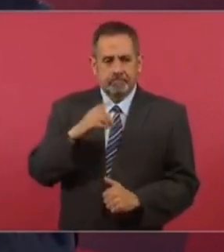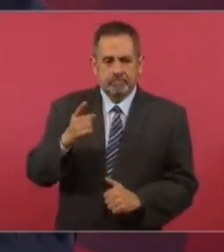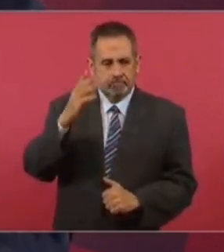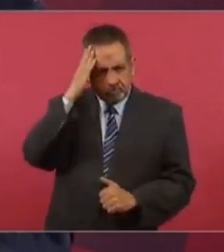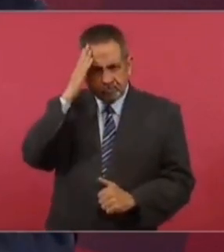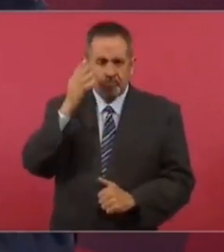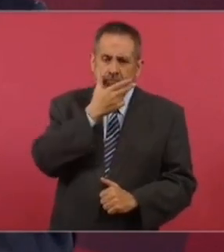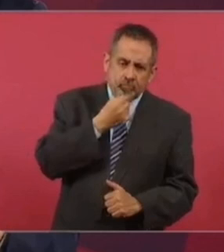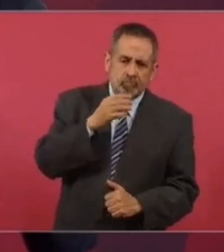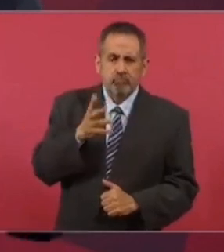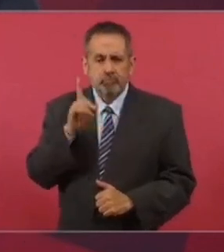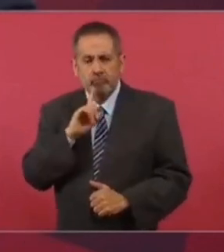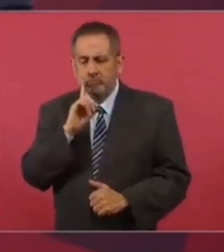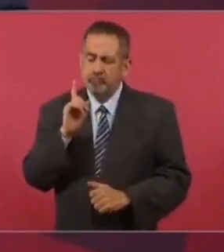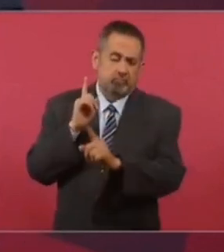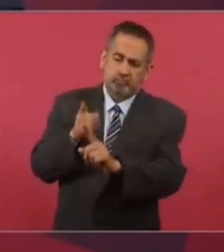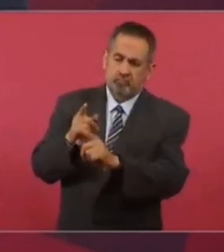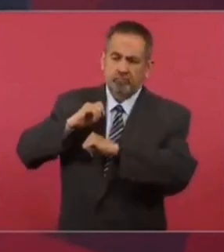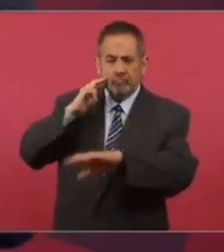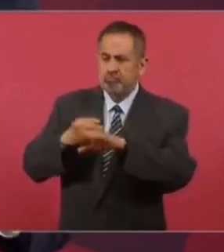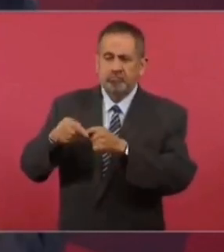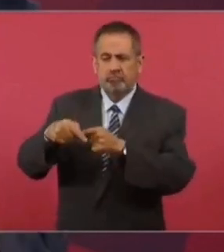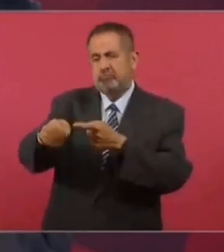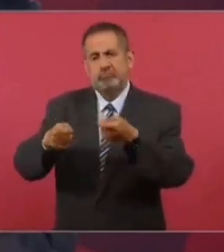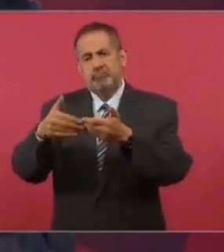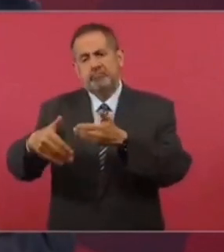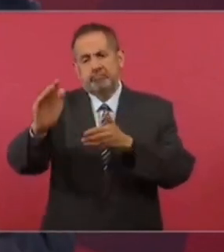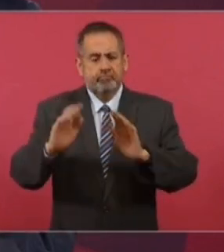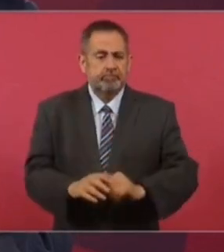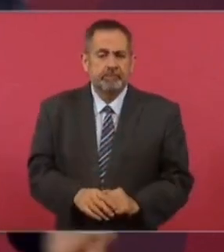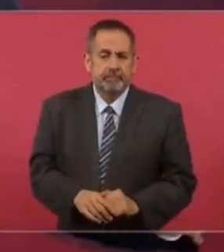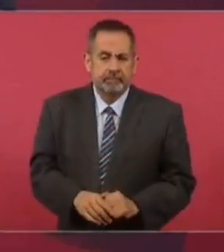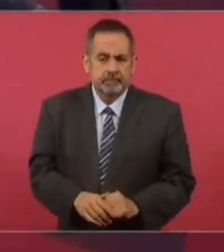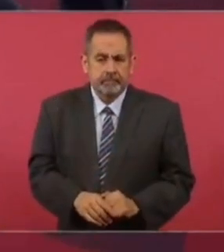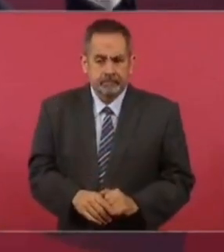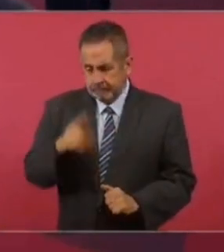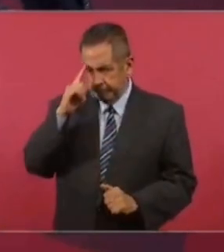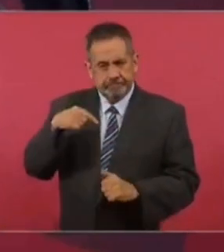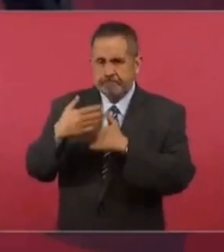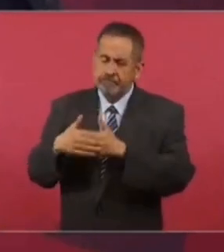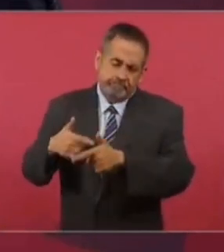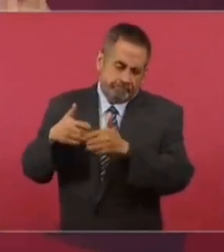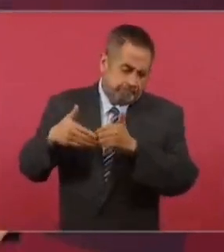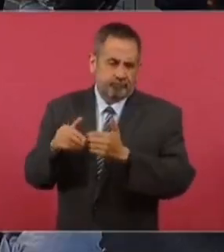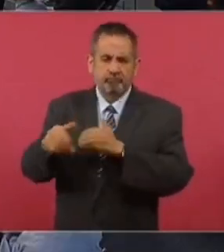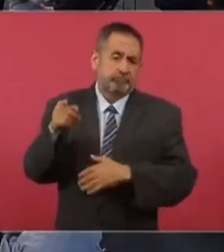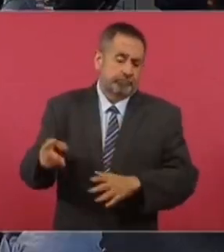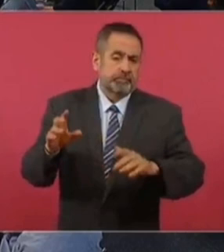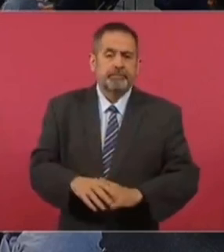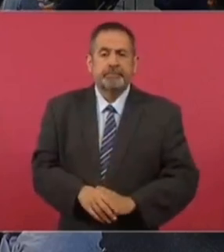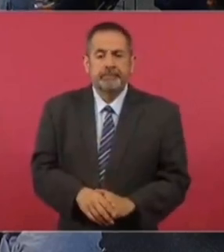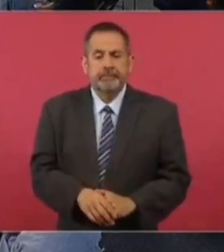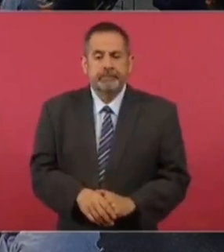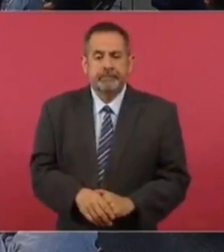y él tiene ya la batuta para encabezar todo.